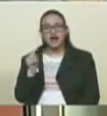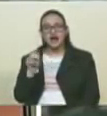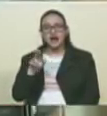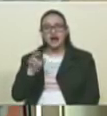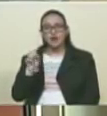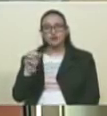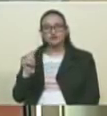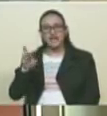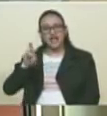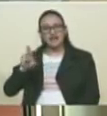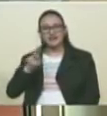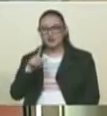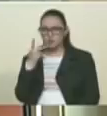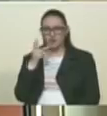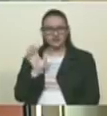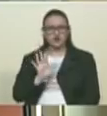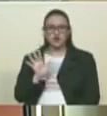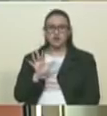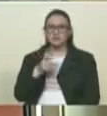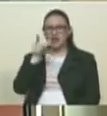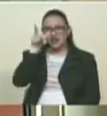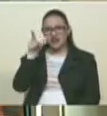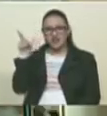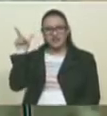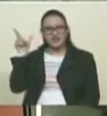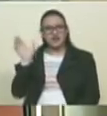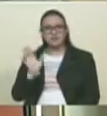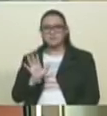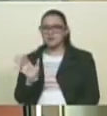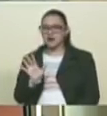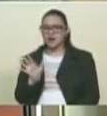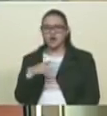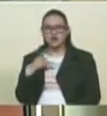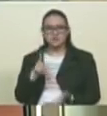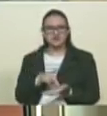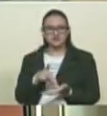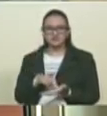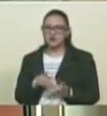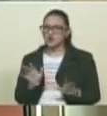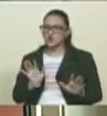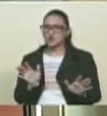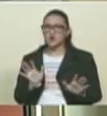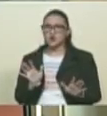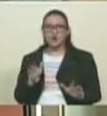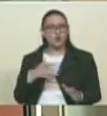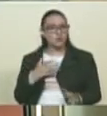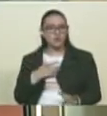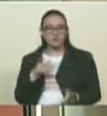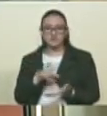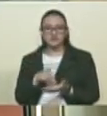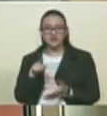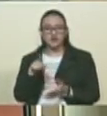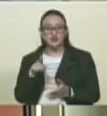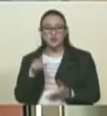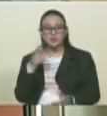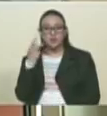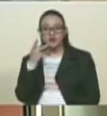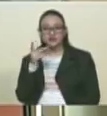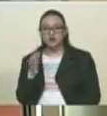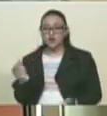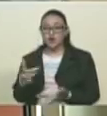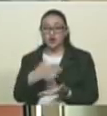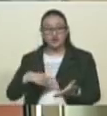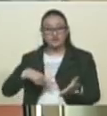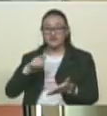ABP, no sé qué cosa, el partido de Ledesma y Richard Blanco, no quieren participar, no van a participar. No pueden participar, no son un partido político, no recogieron la